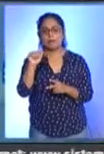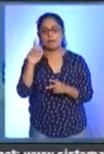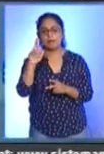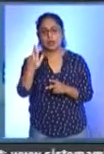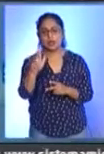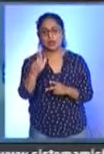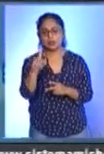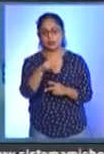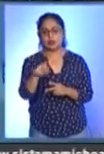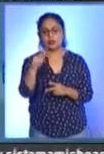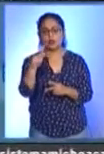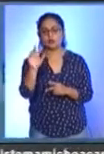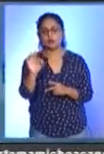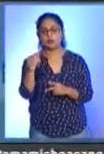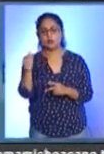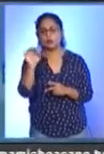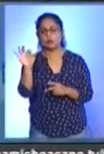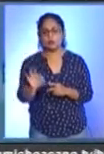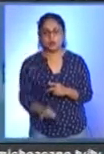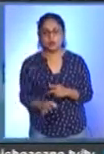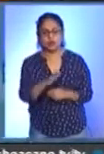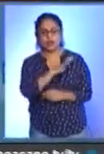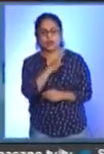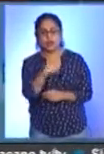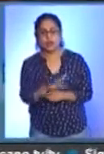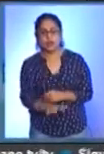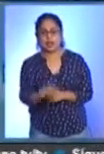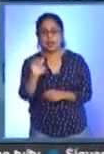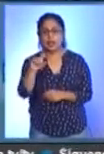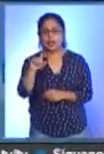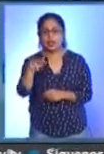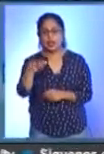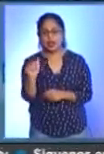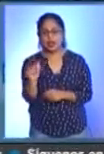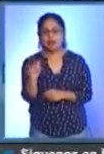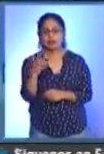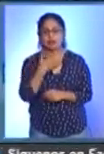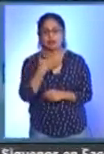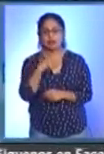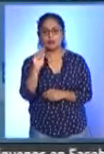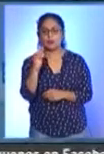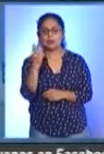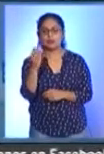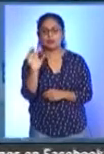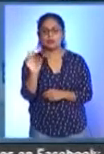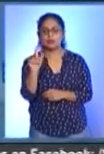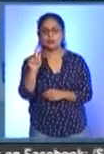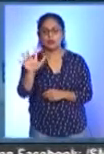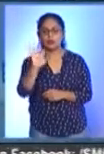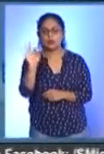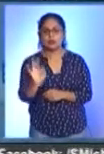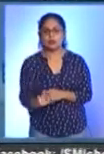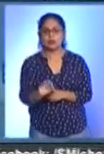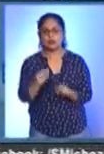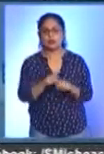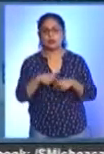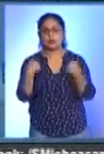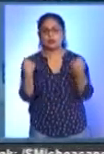.6%, el Hospital General Elena Avilés, con 93.75%, IMSS,